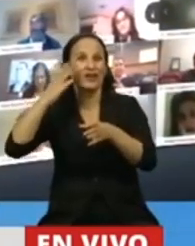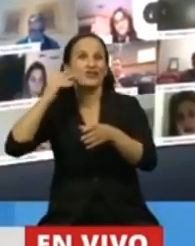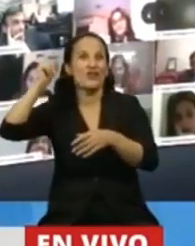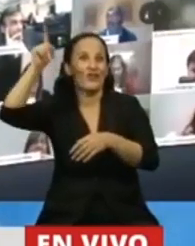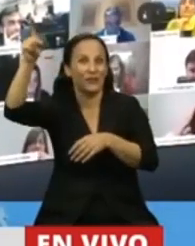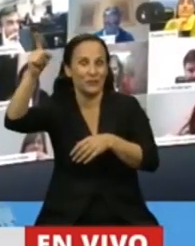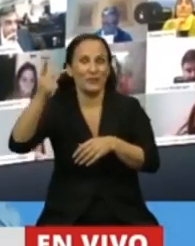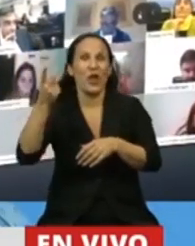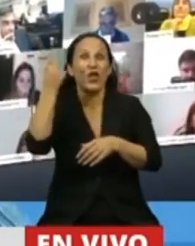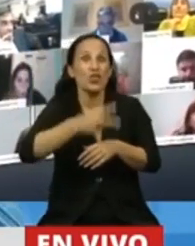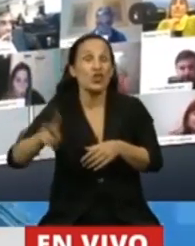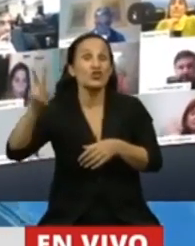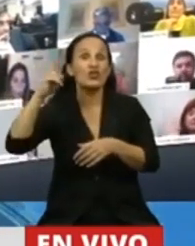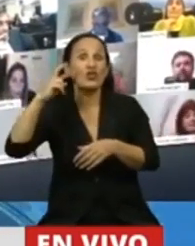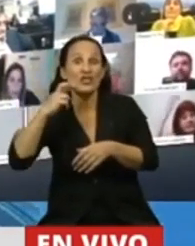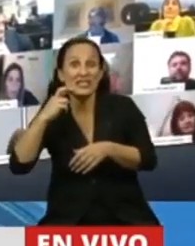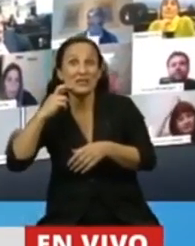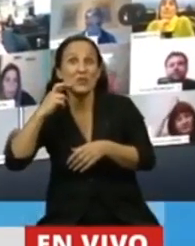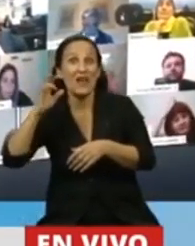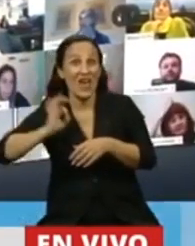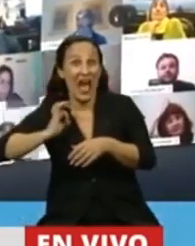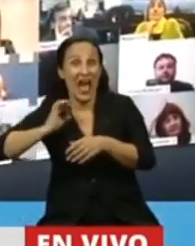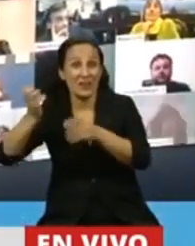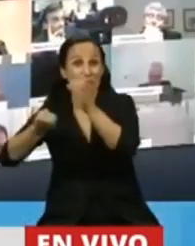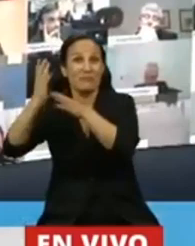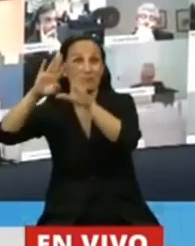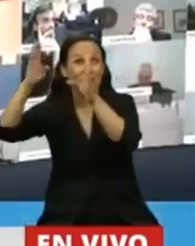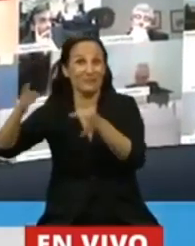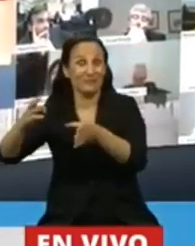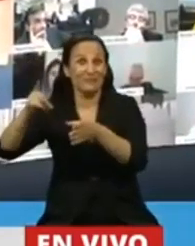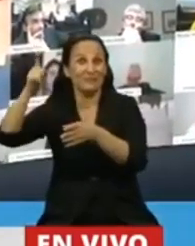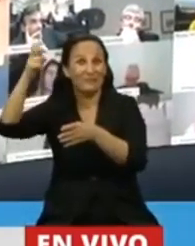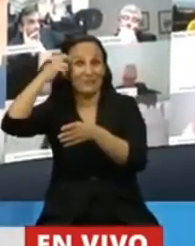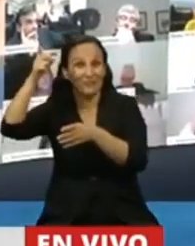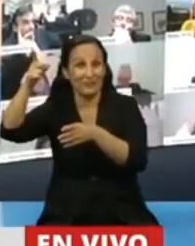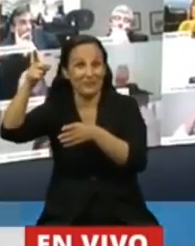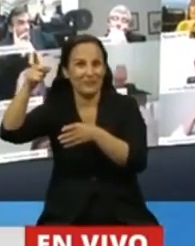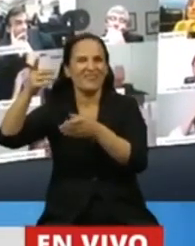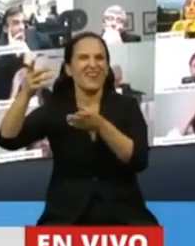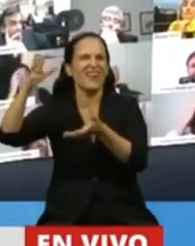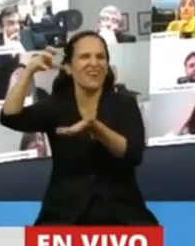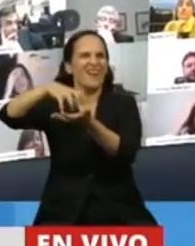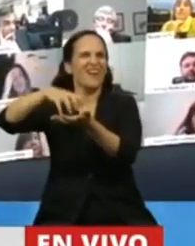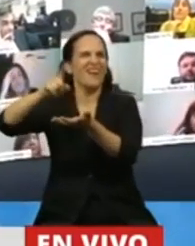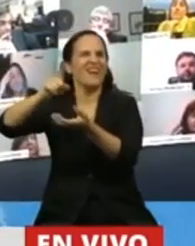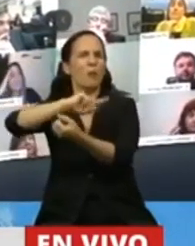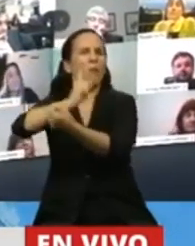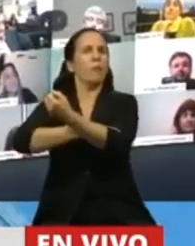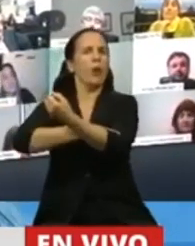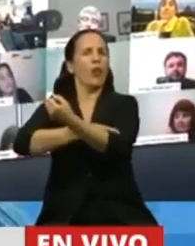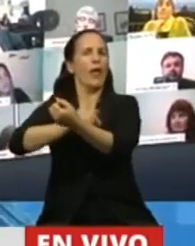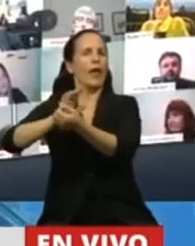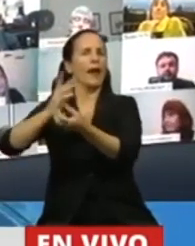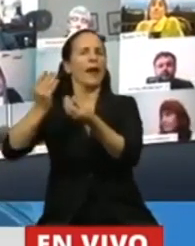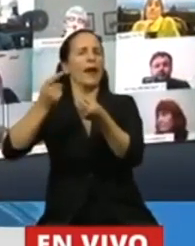219 años cuando aparece un poder que le pone coto y equilibrio a la